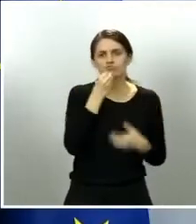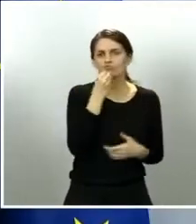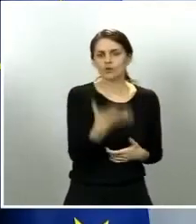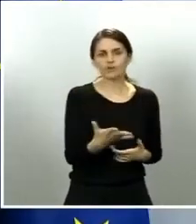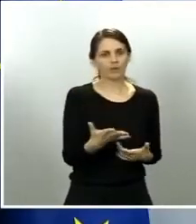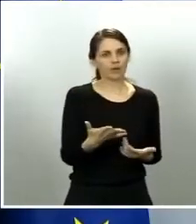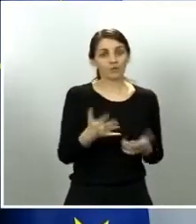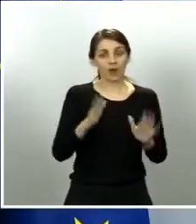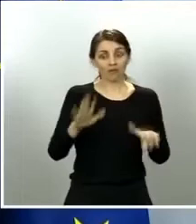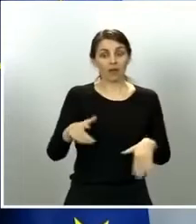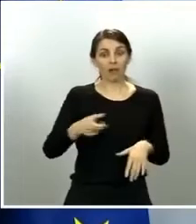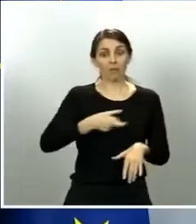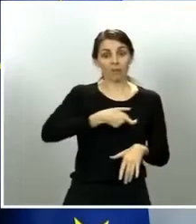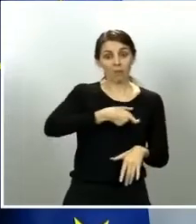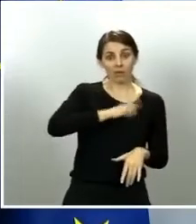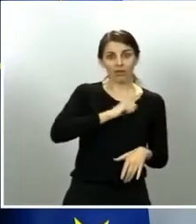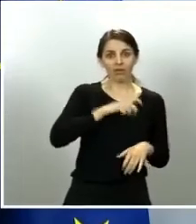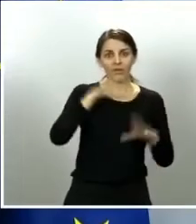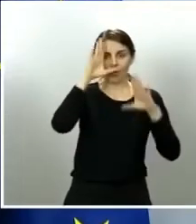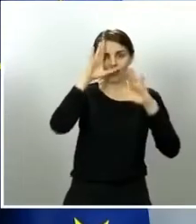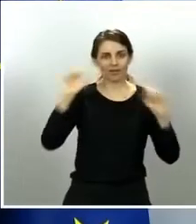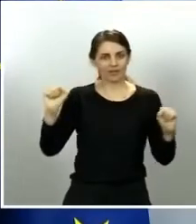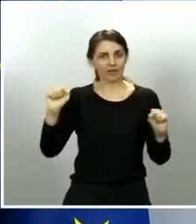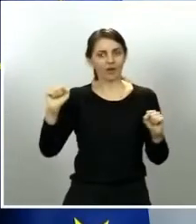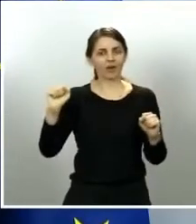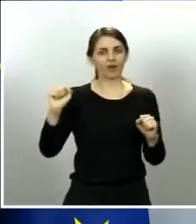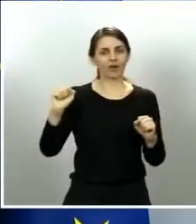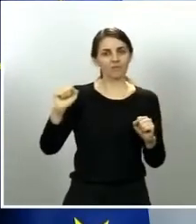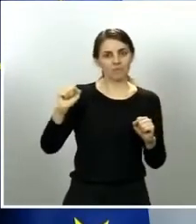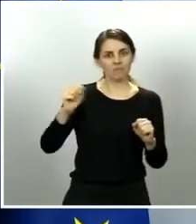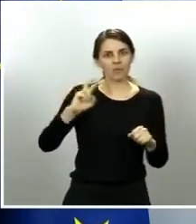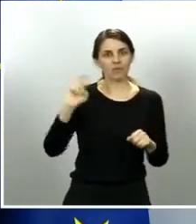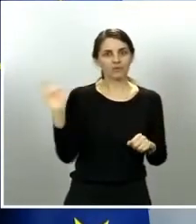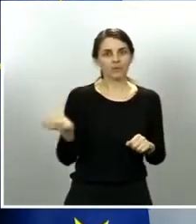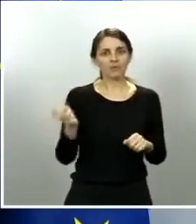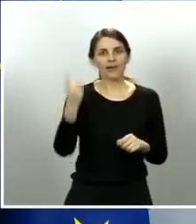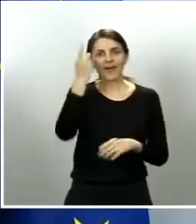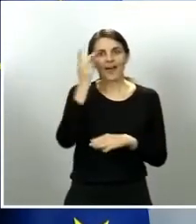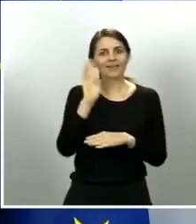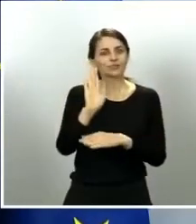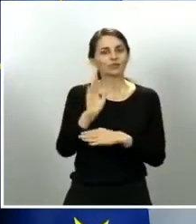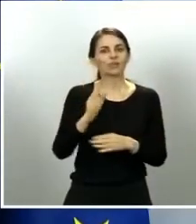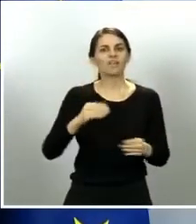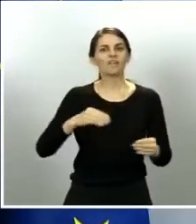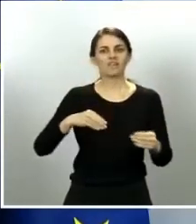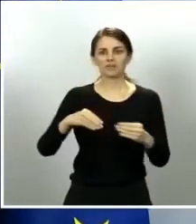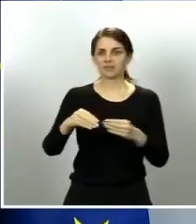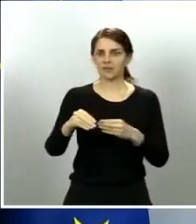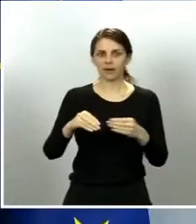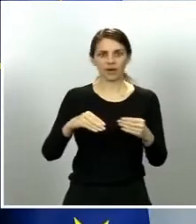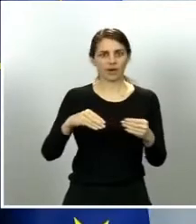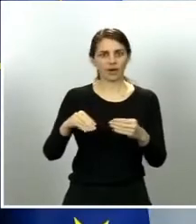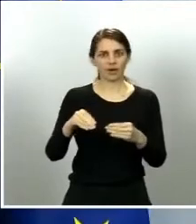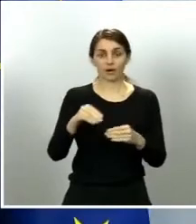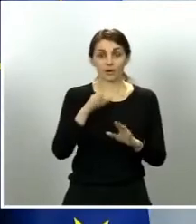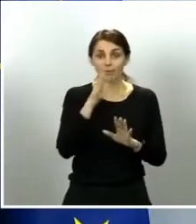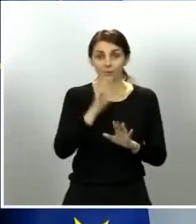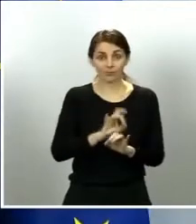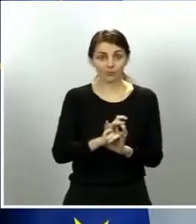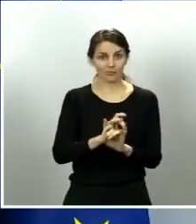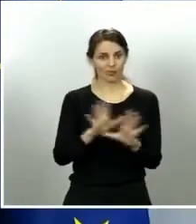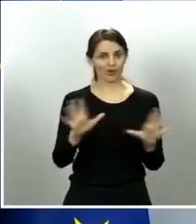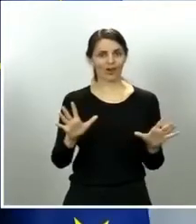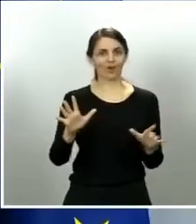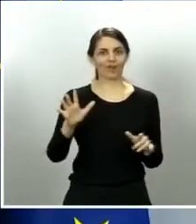y cuerpos, como ya dije otro día, mantuvieron una actitud flexible. Estaban, evidentemente, los niños, los